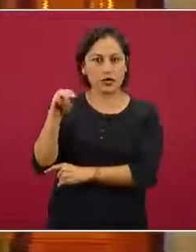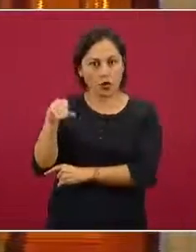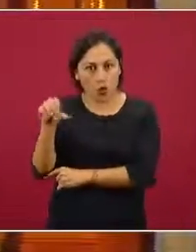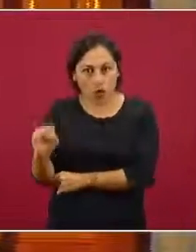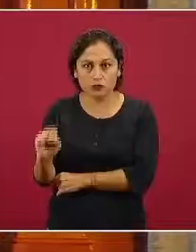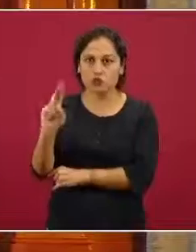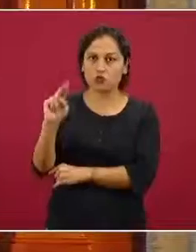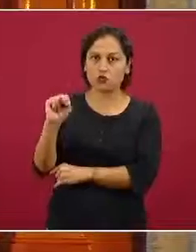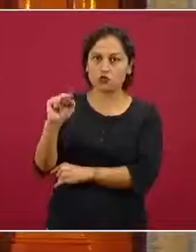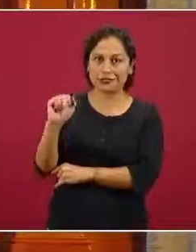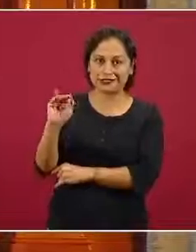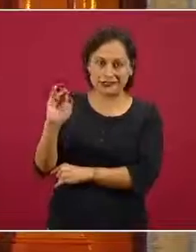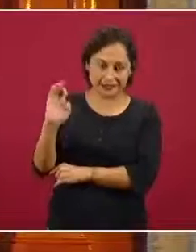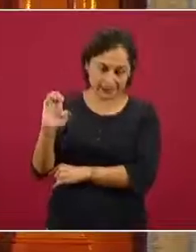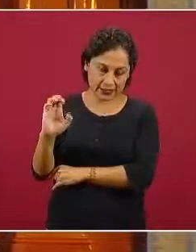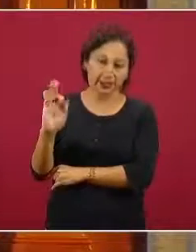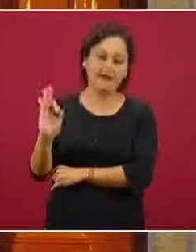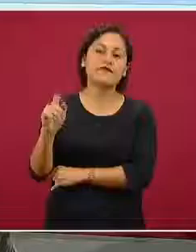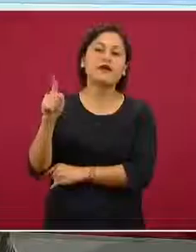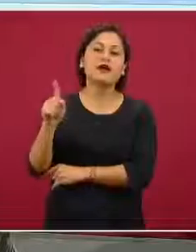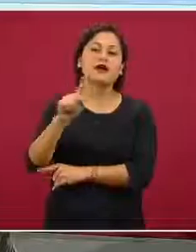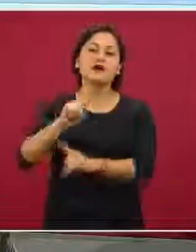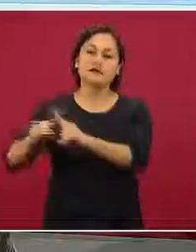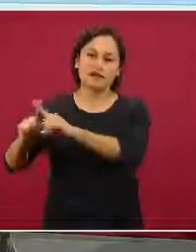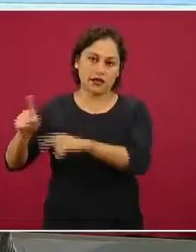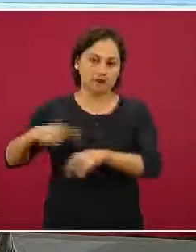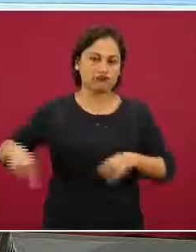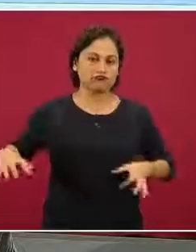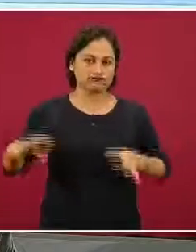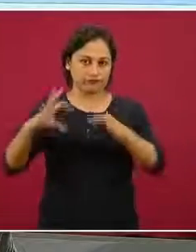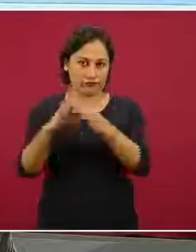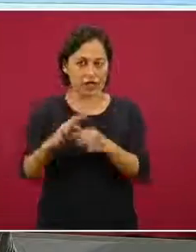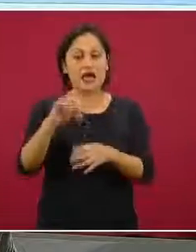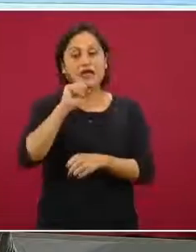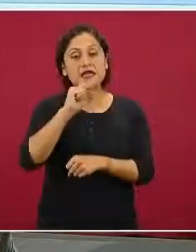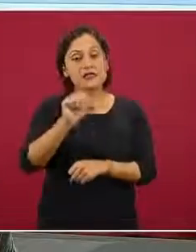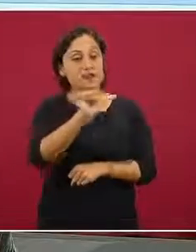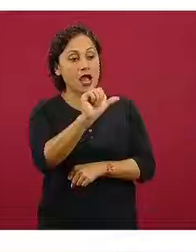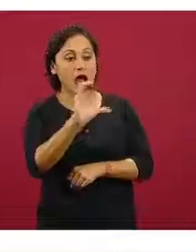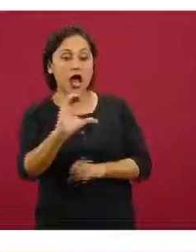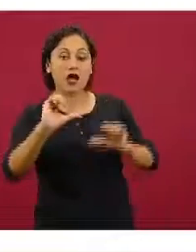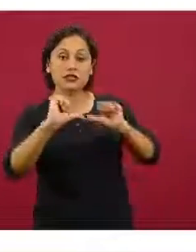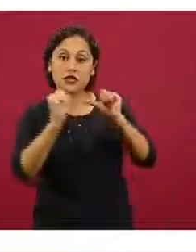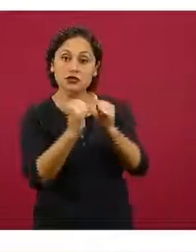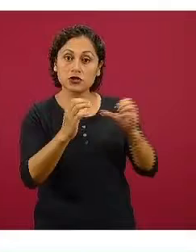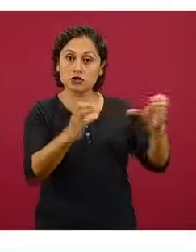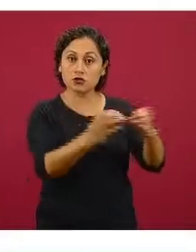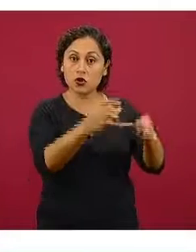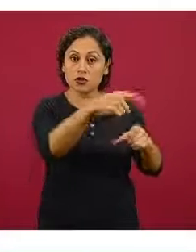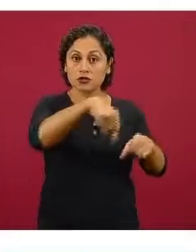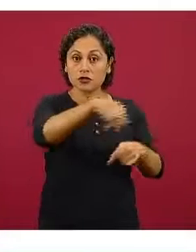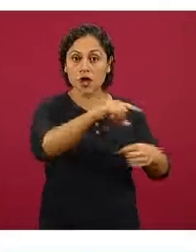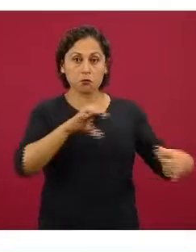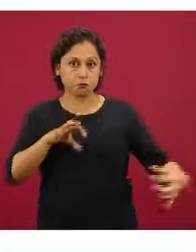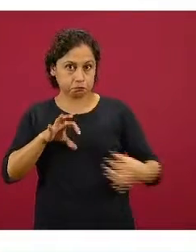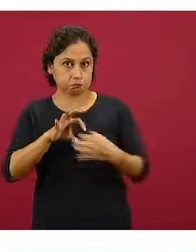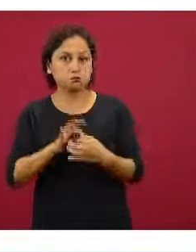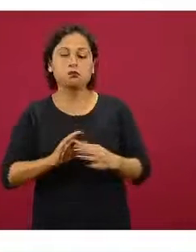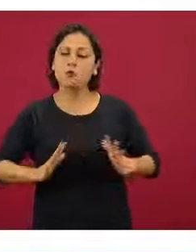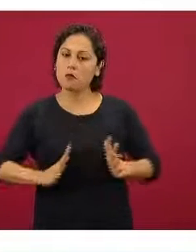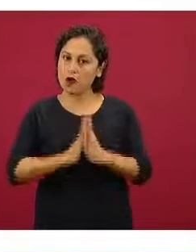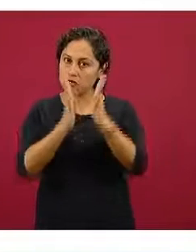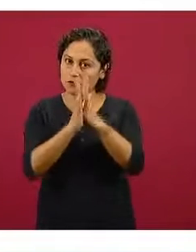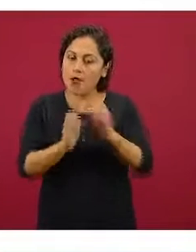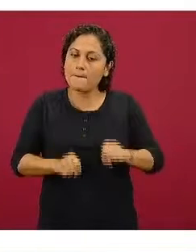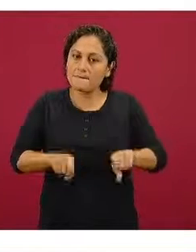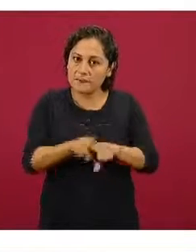clave pero también la participación de sociedades de las organizaciones de la sociedad civil donde también han tenido una participación muy activa y